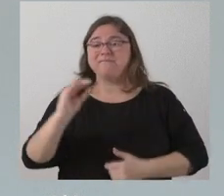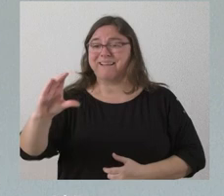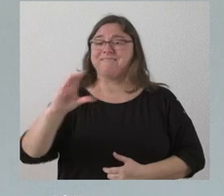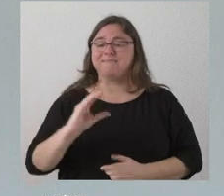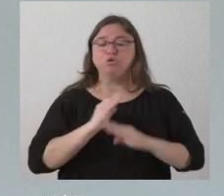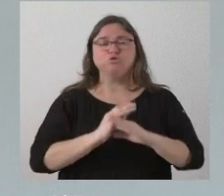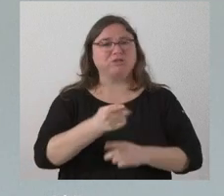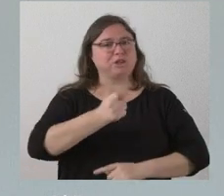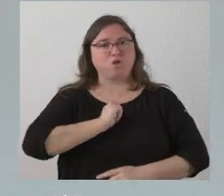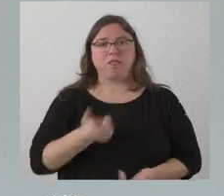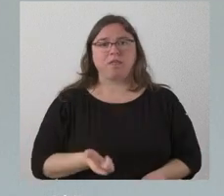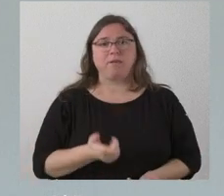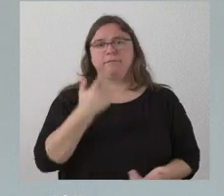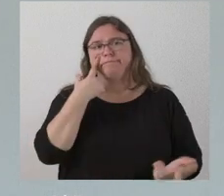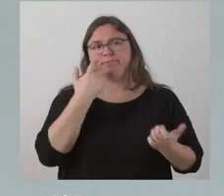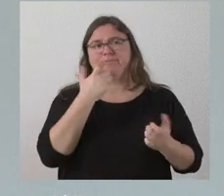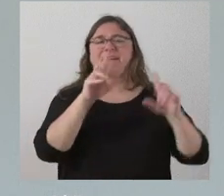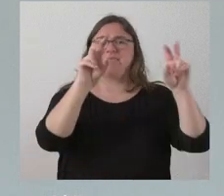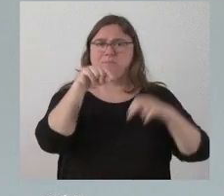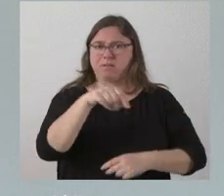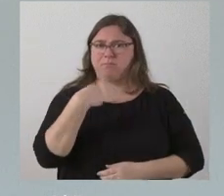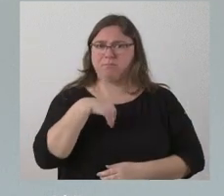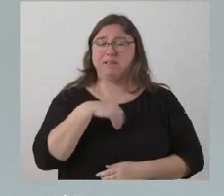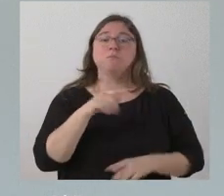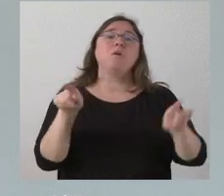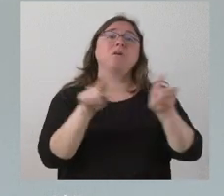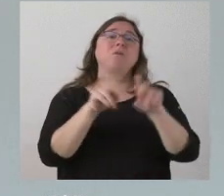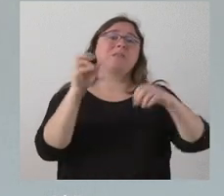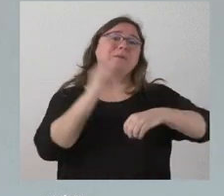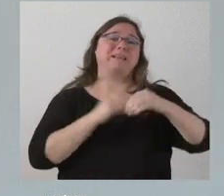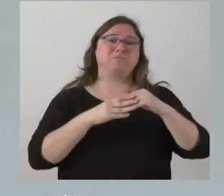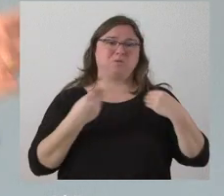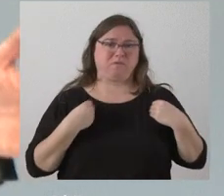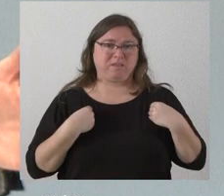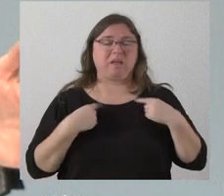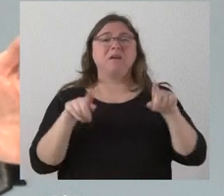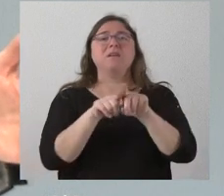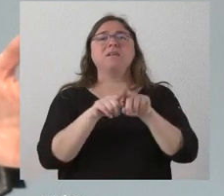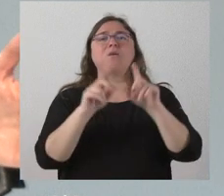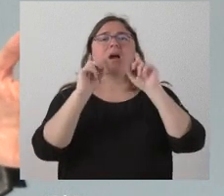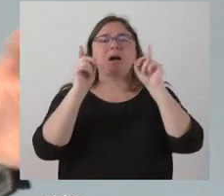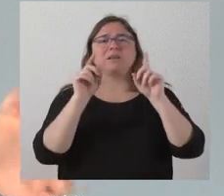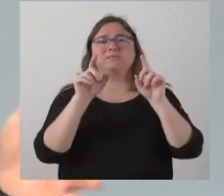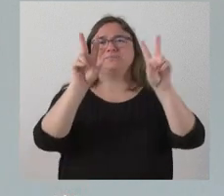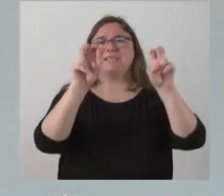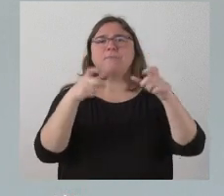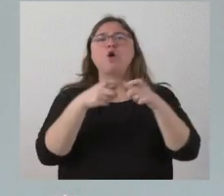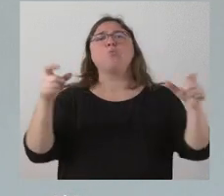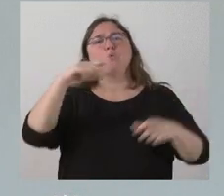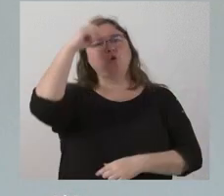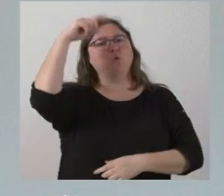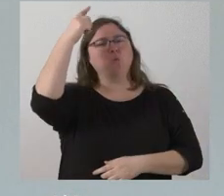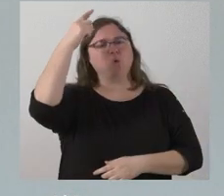económicas. Esto lo estamos viendo con este asunto, lo estamos viendo con el ingreso mini-obital, lo estamos viendo con ese bono cultural